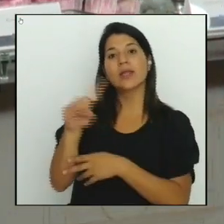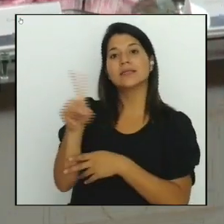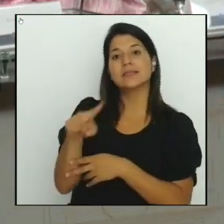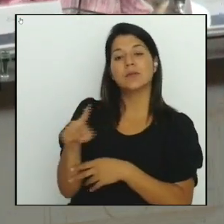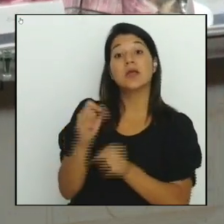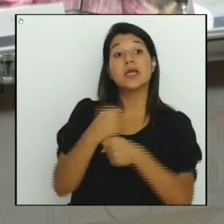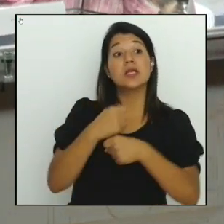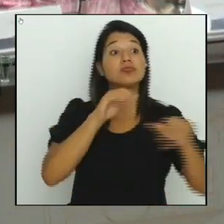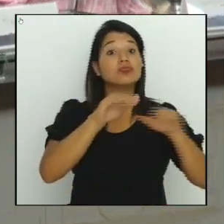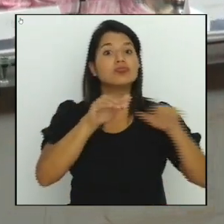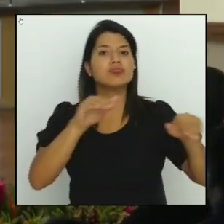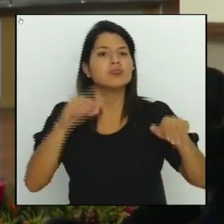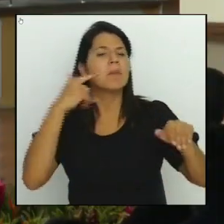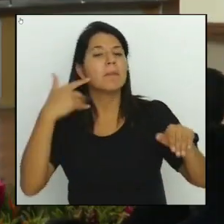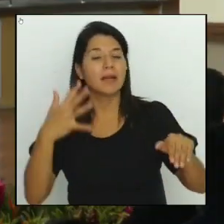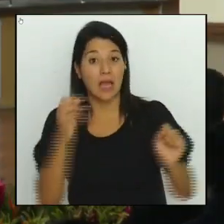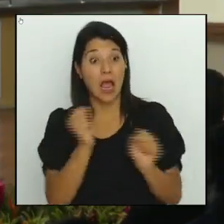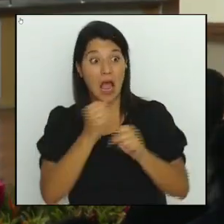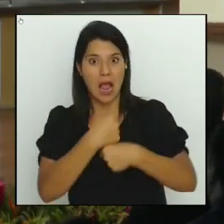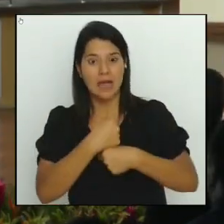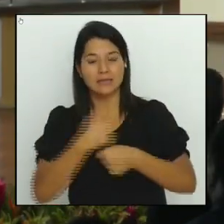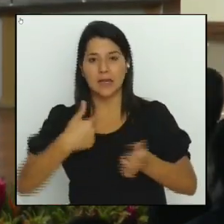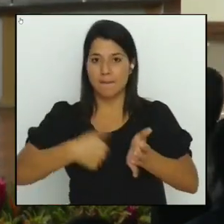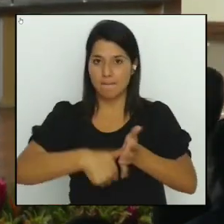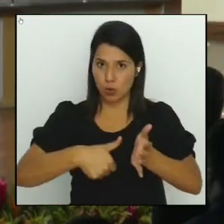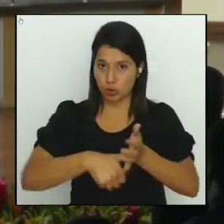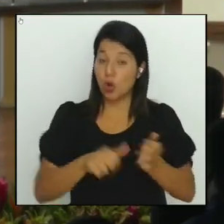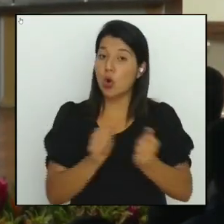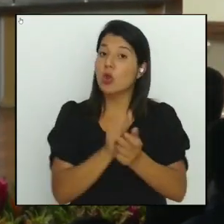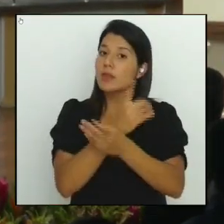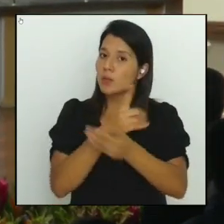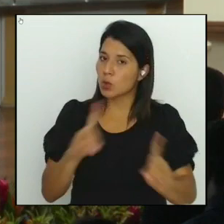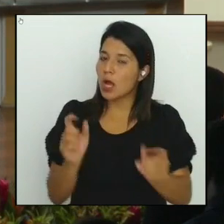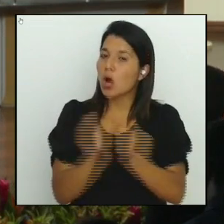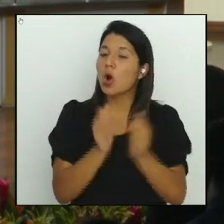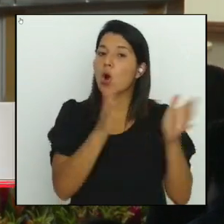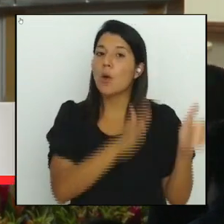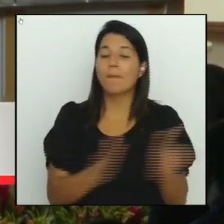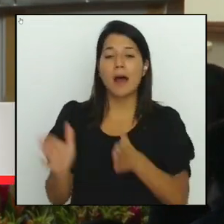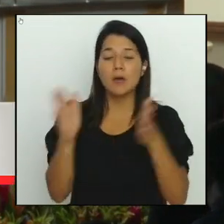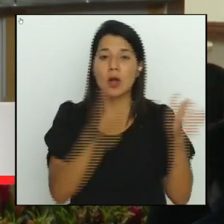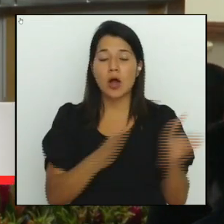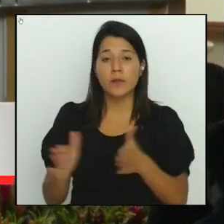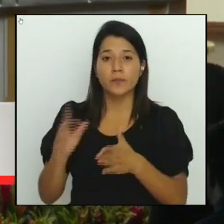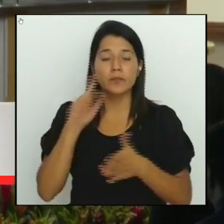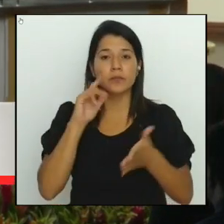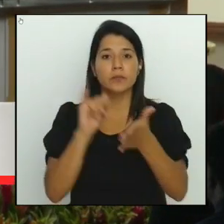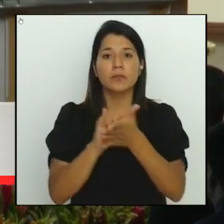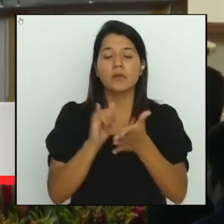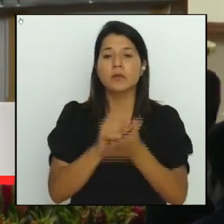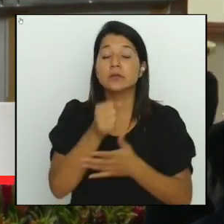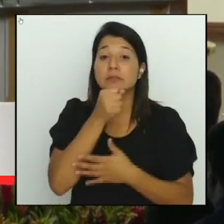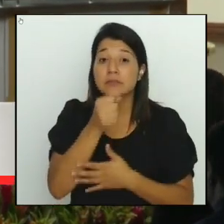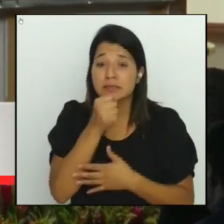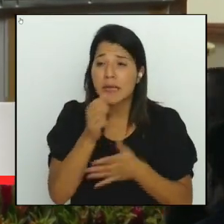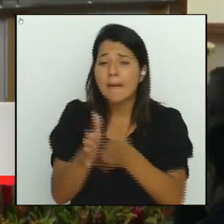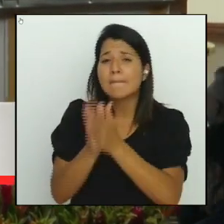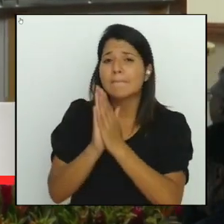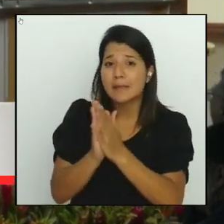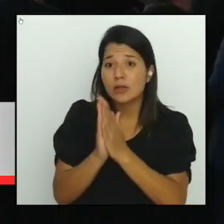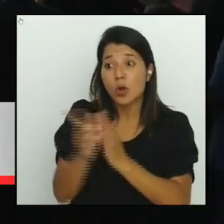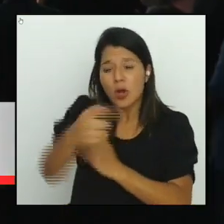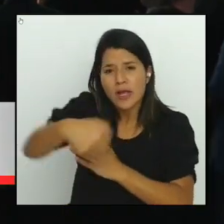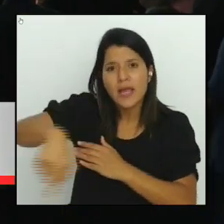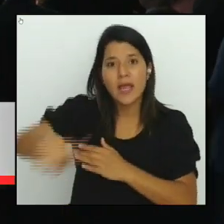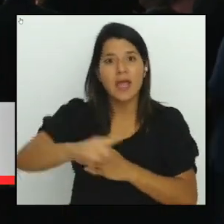llevar a cabo este ejercicio democrático en completo orden. Para eso pidió a la prensa una responsable y amplia cobertura, mientras que las